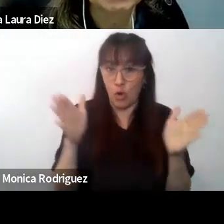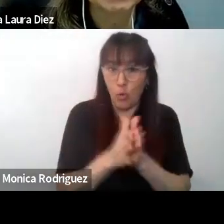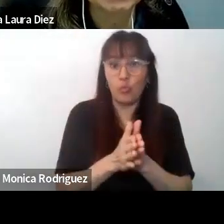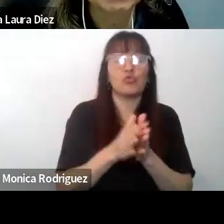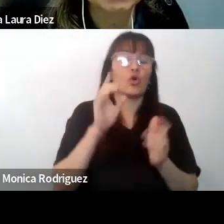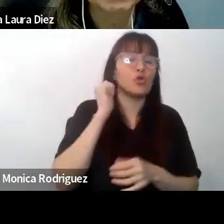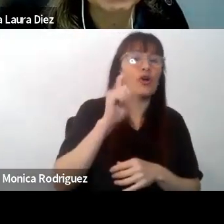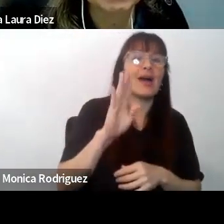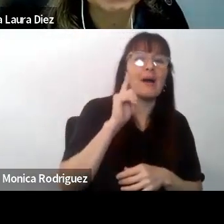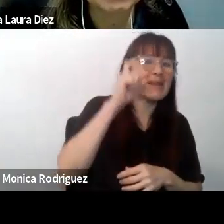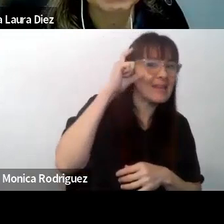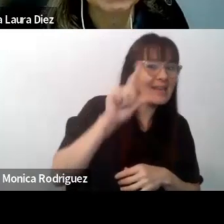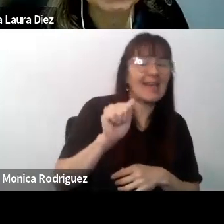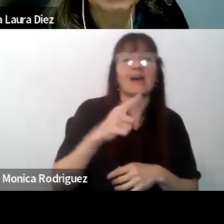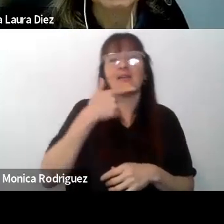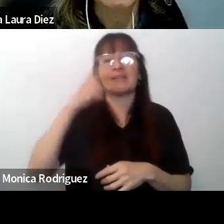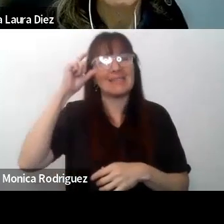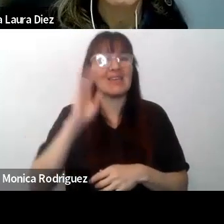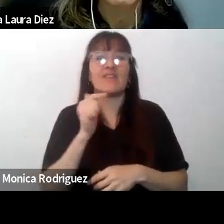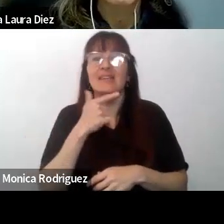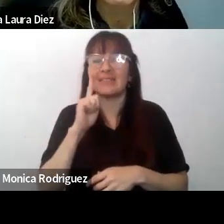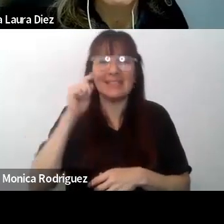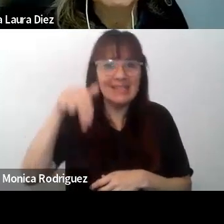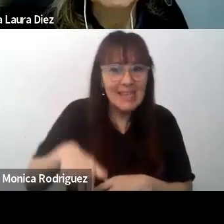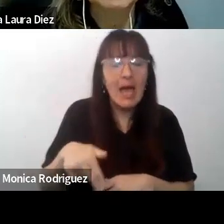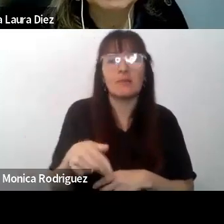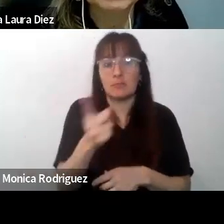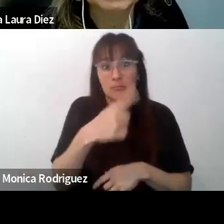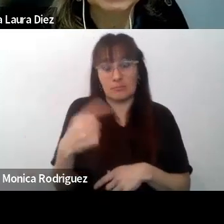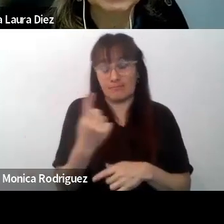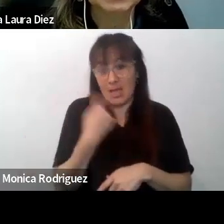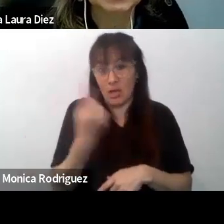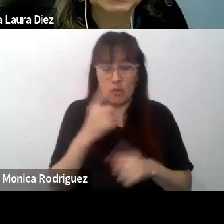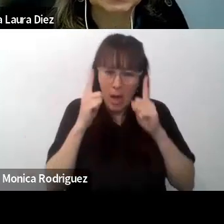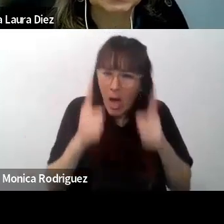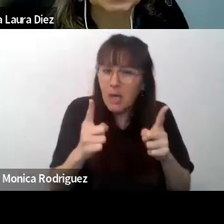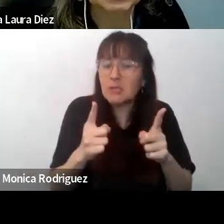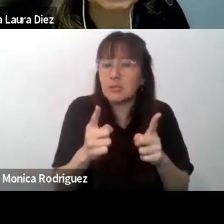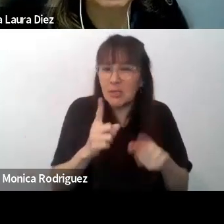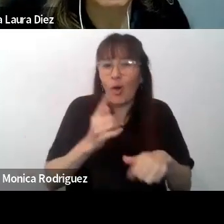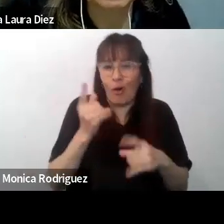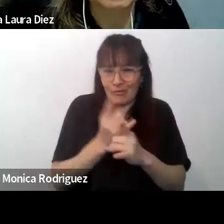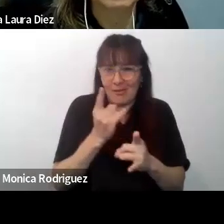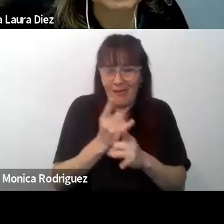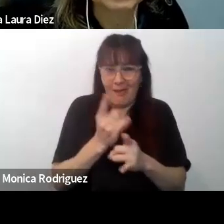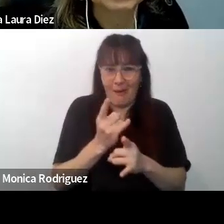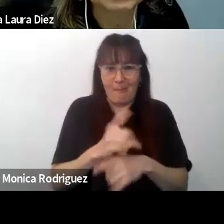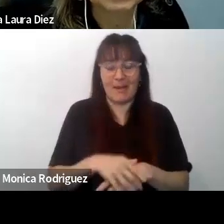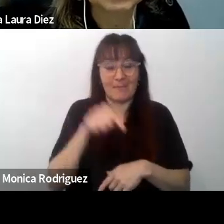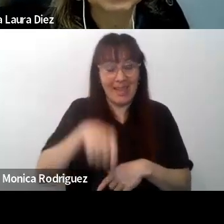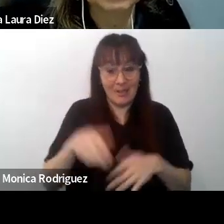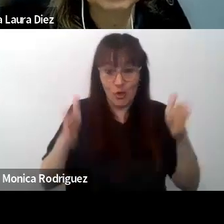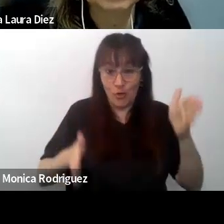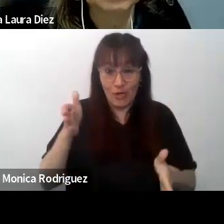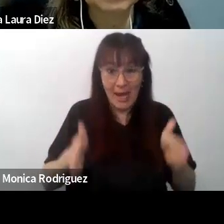pero a todos por estar disponibles y atentos a cada momento. Estos tramos son